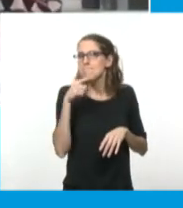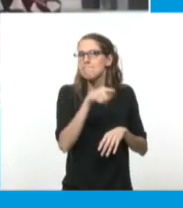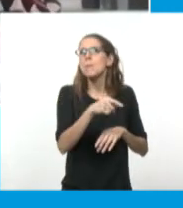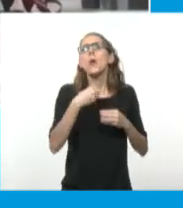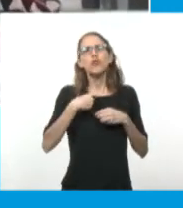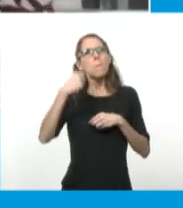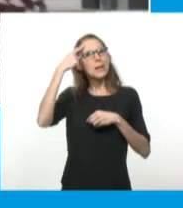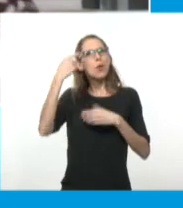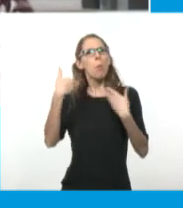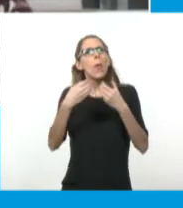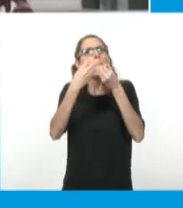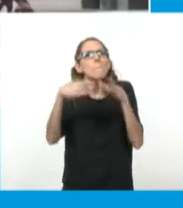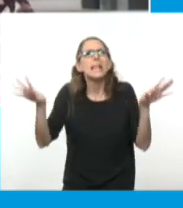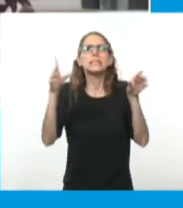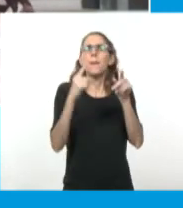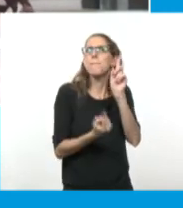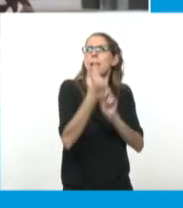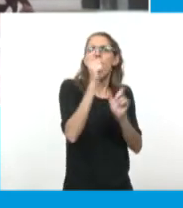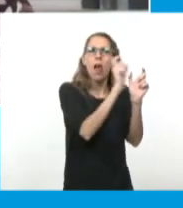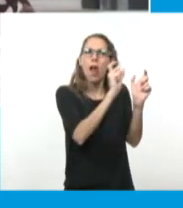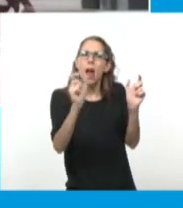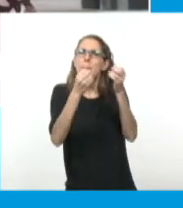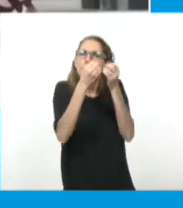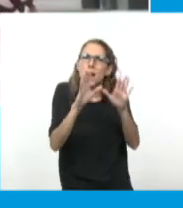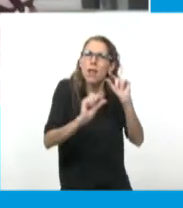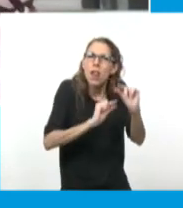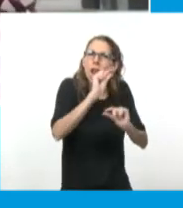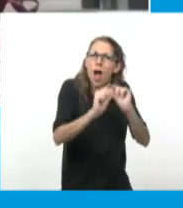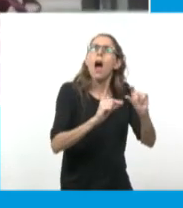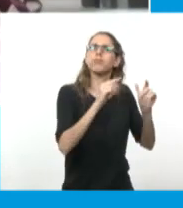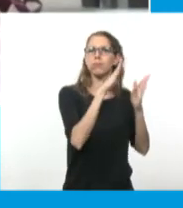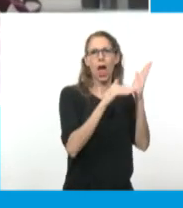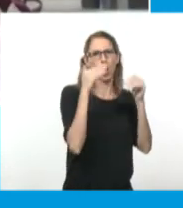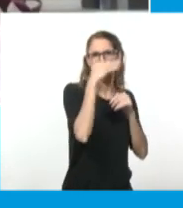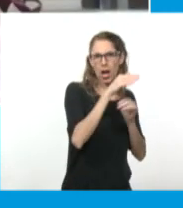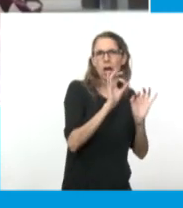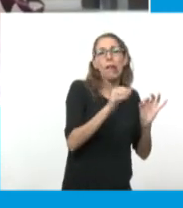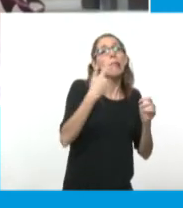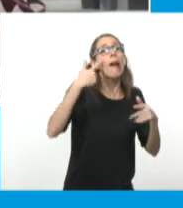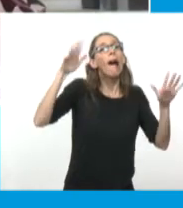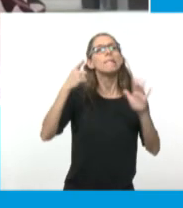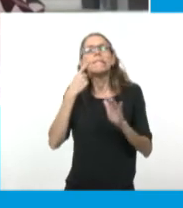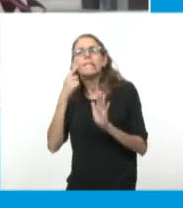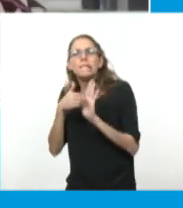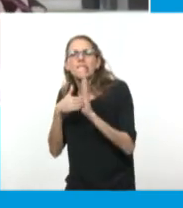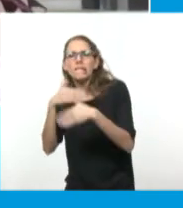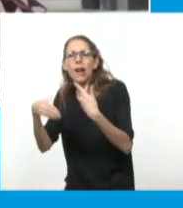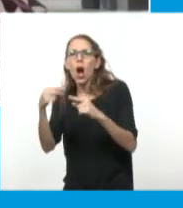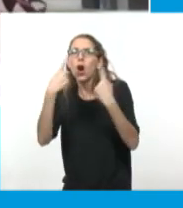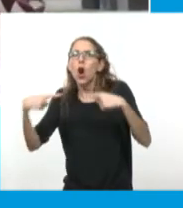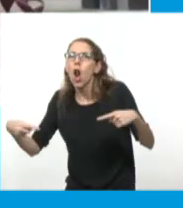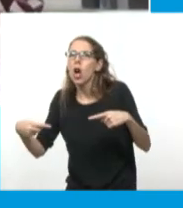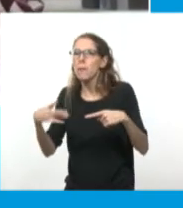por el blanco y negro, después ir al color y una vez que uno navegó el color y entendió todas las posibilidades que da